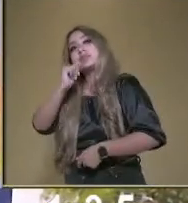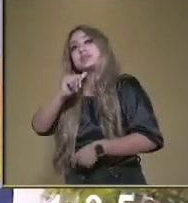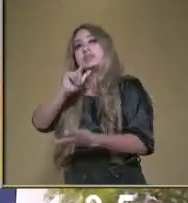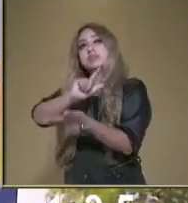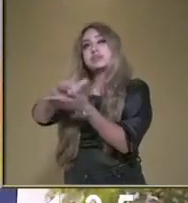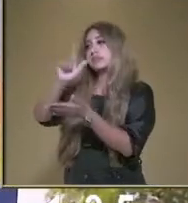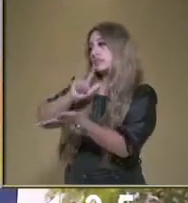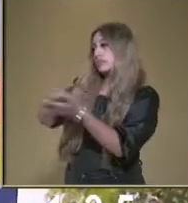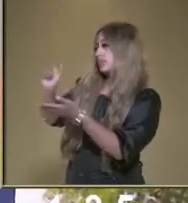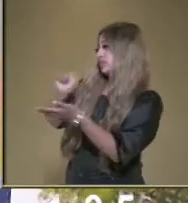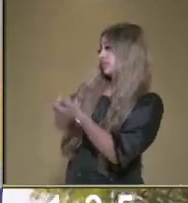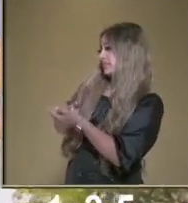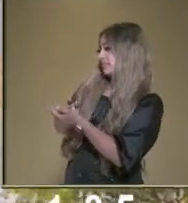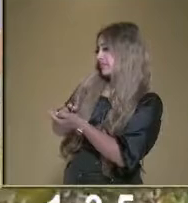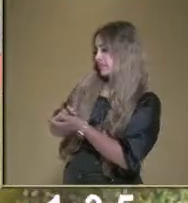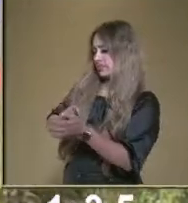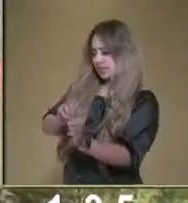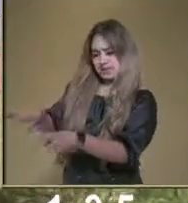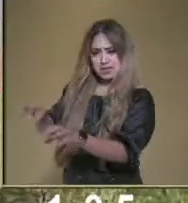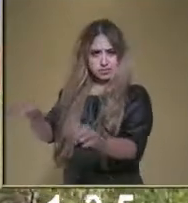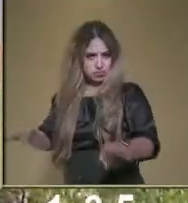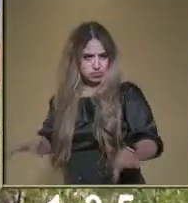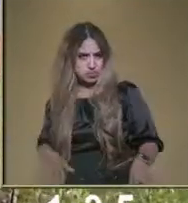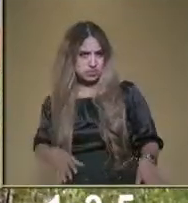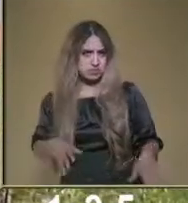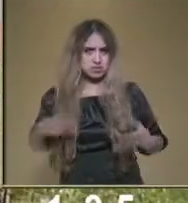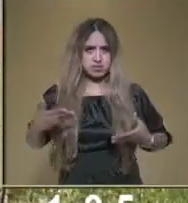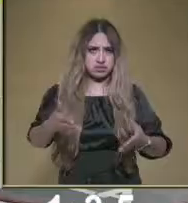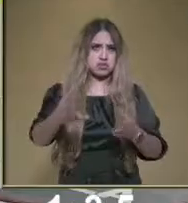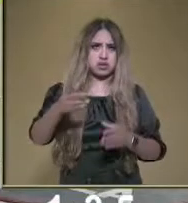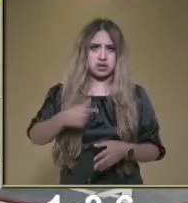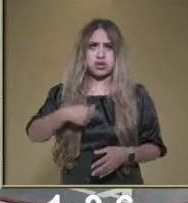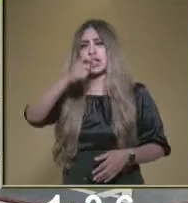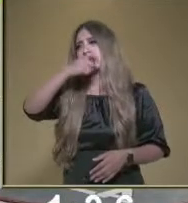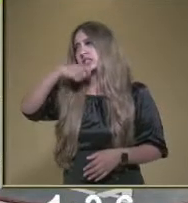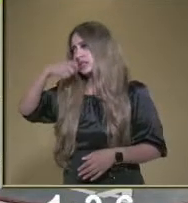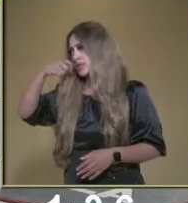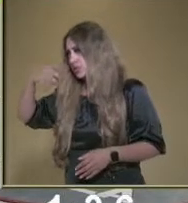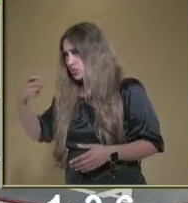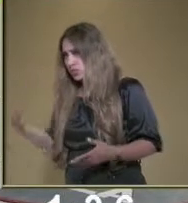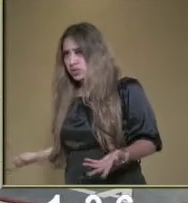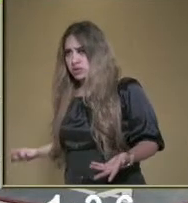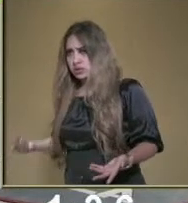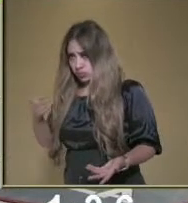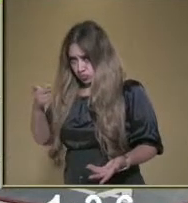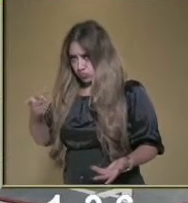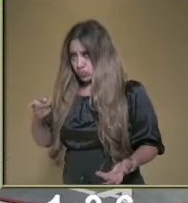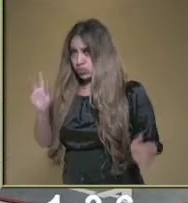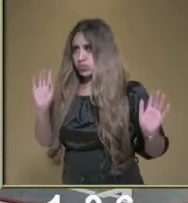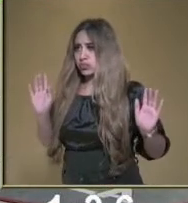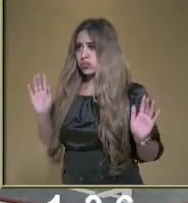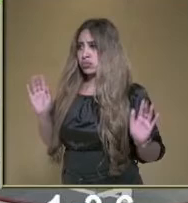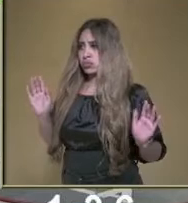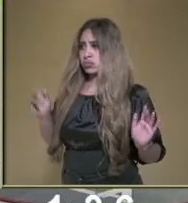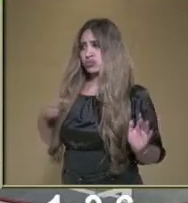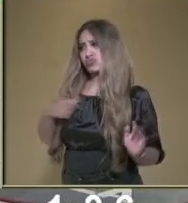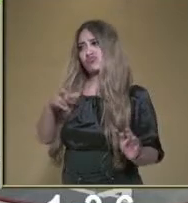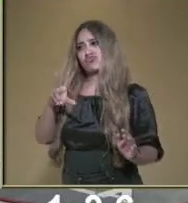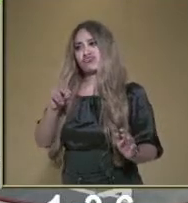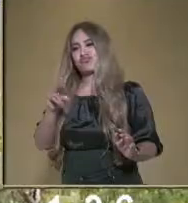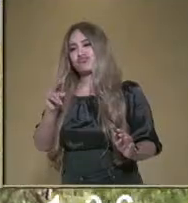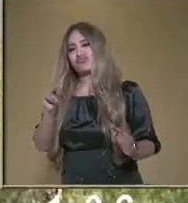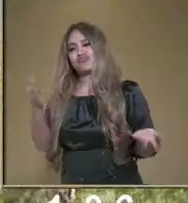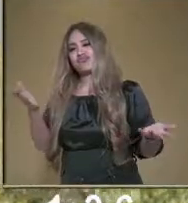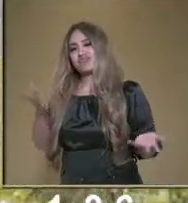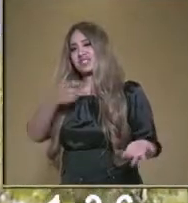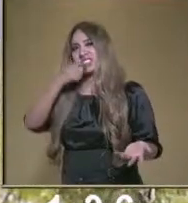calles. Aparte, nos lavamos los dientes, príncipe. ¿Tú te lavas los dientes? No, yo no me los lavo. Nosotros